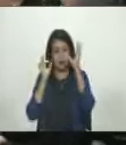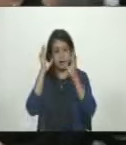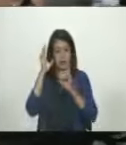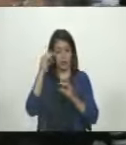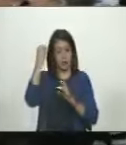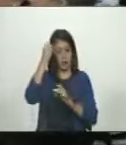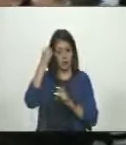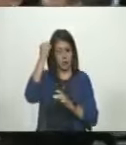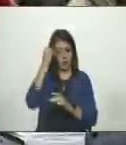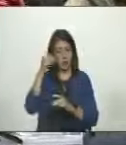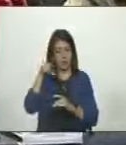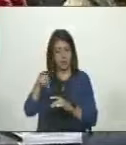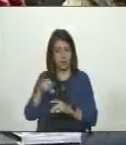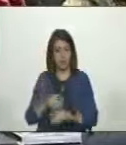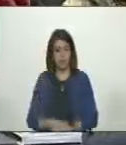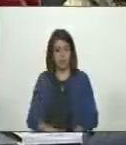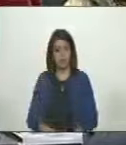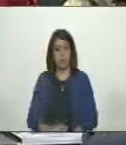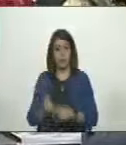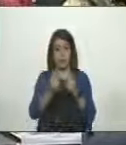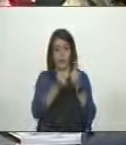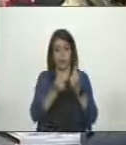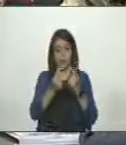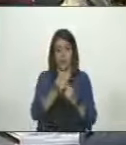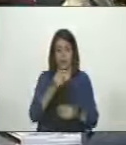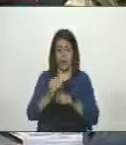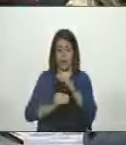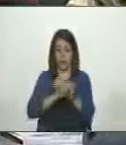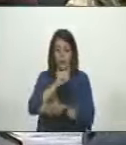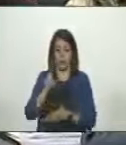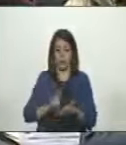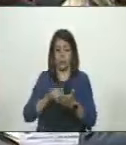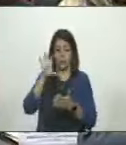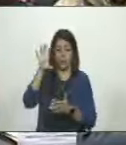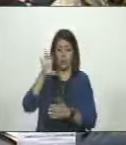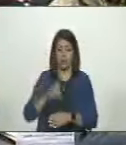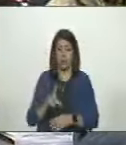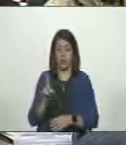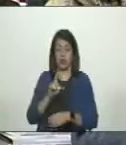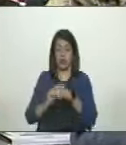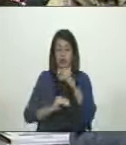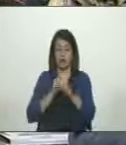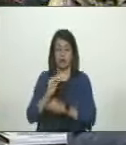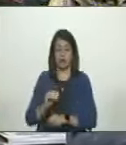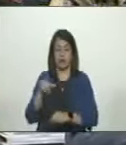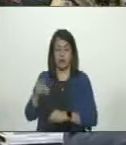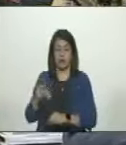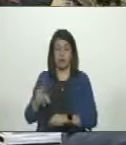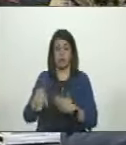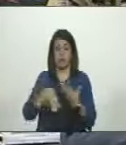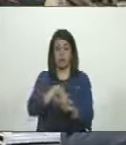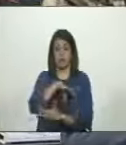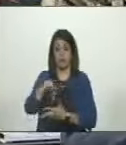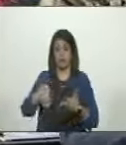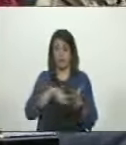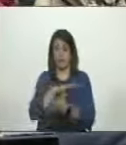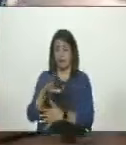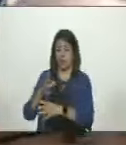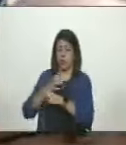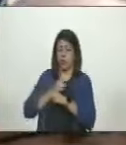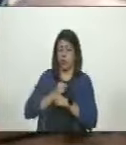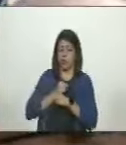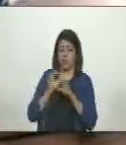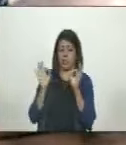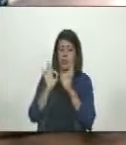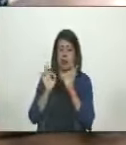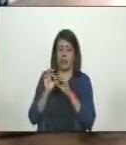opinión, en el ámbito económico y general en la nación, para que se genere una situación de desconfianza